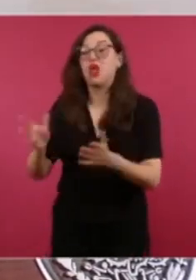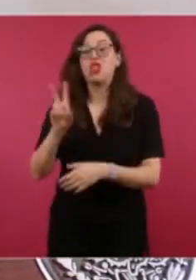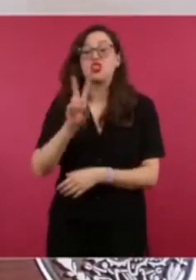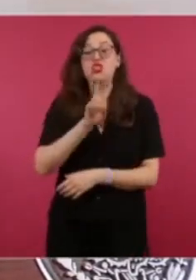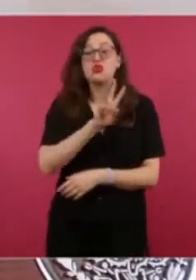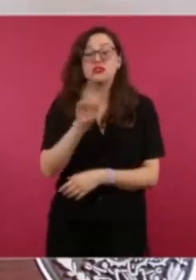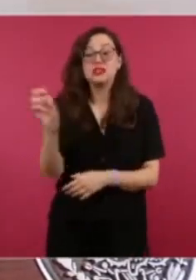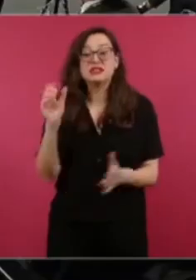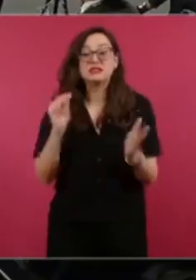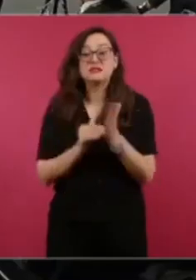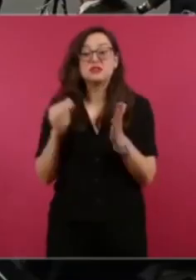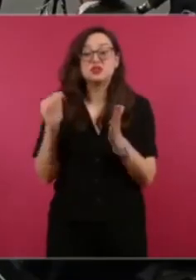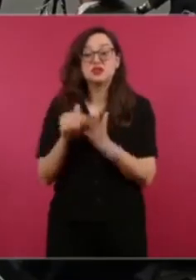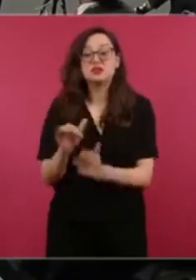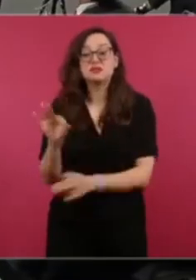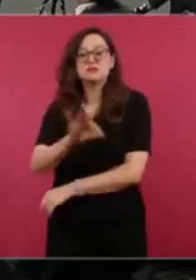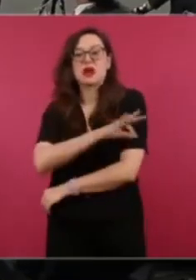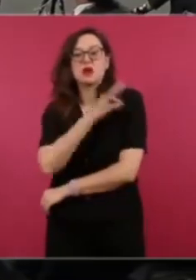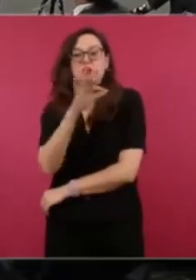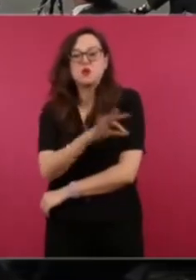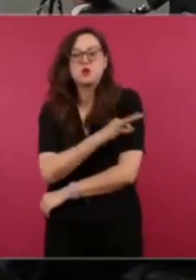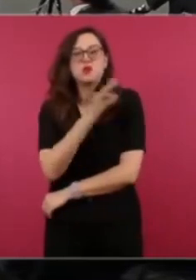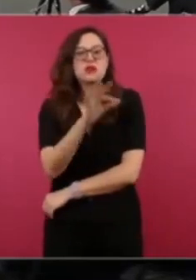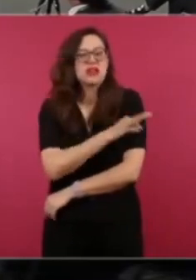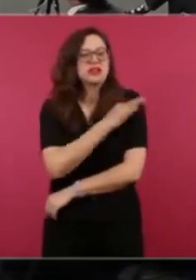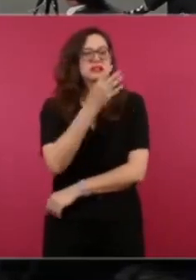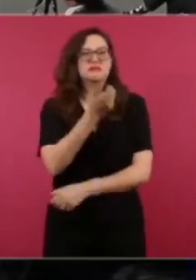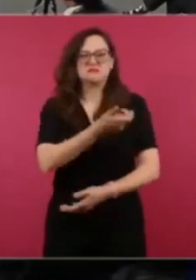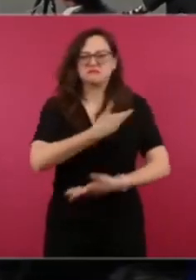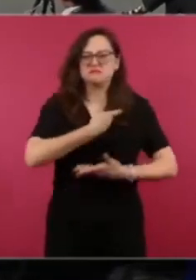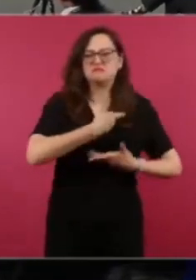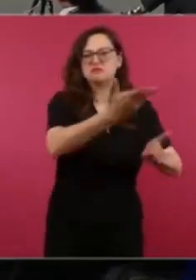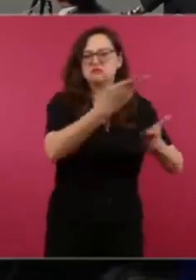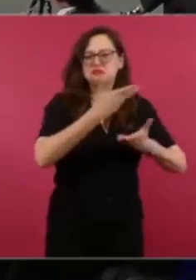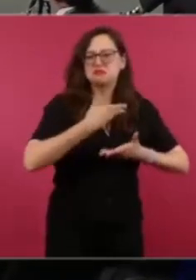de dosis de vacunas